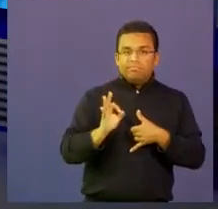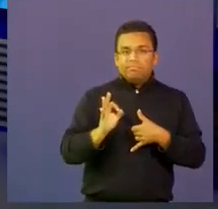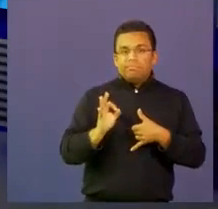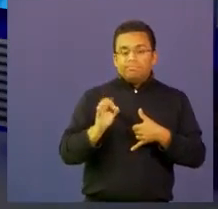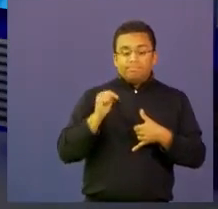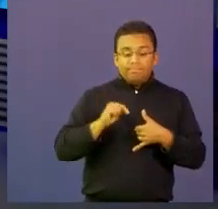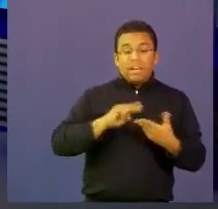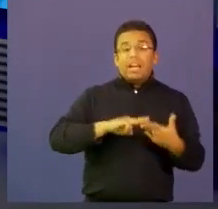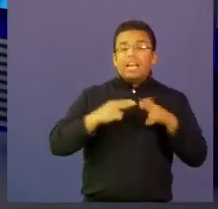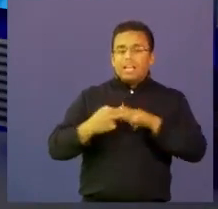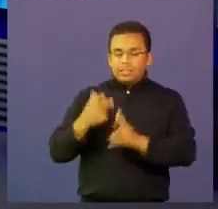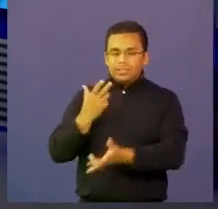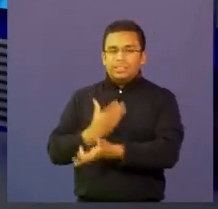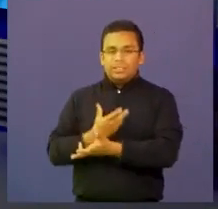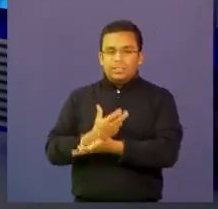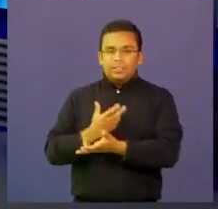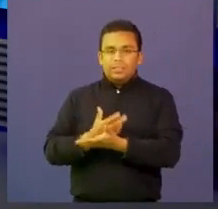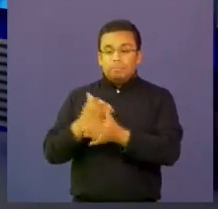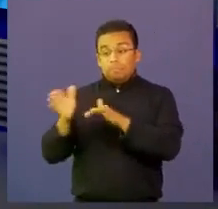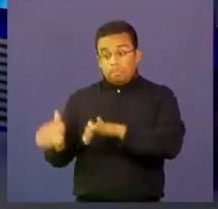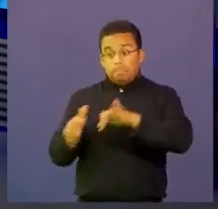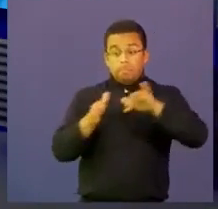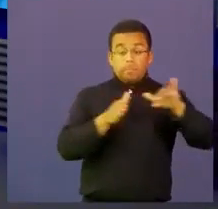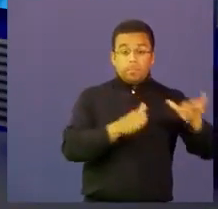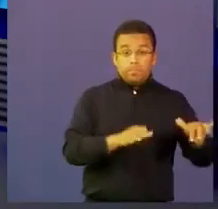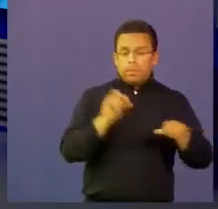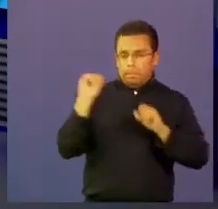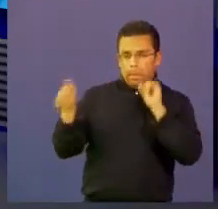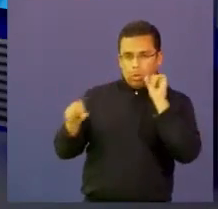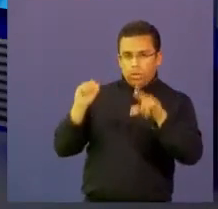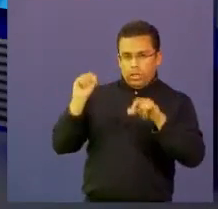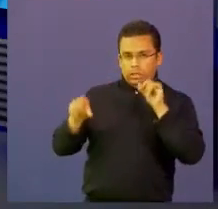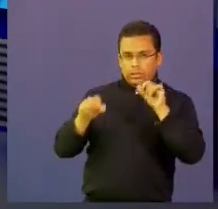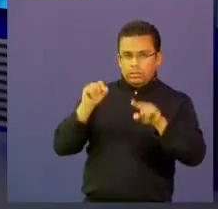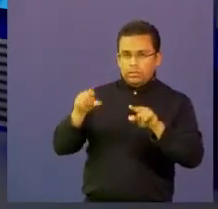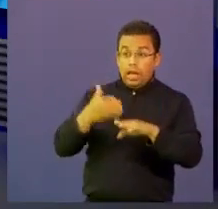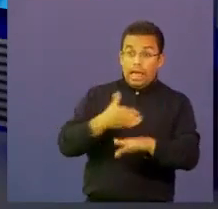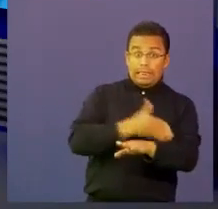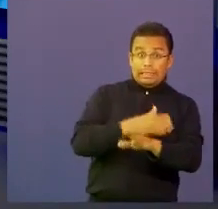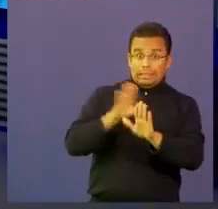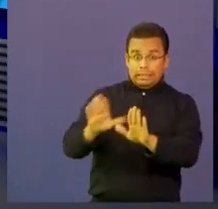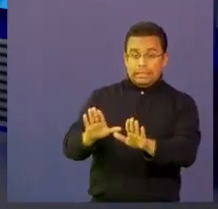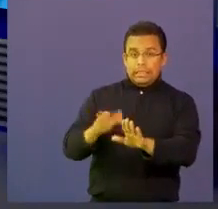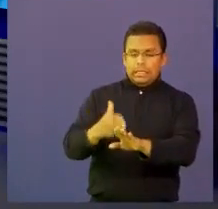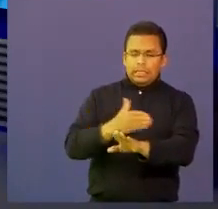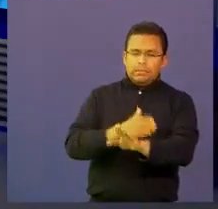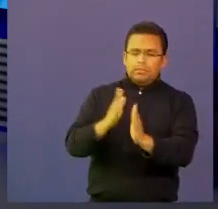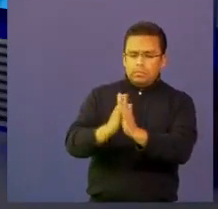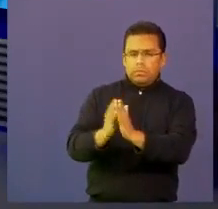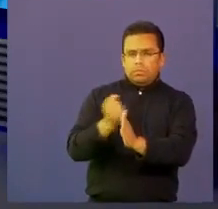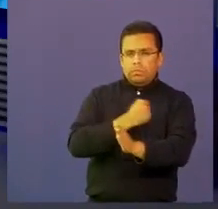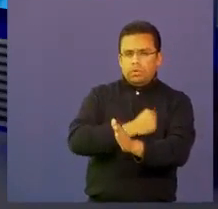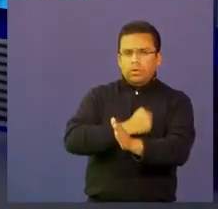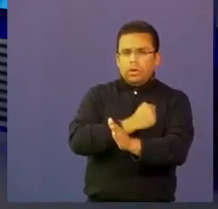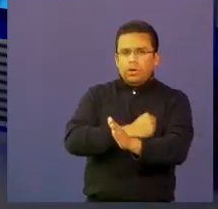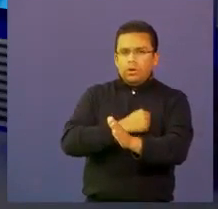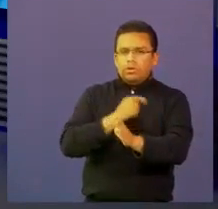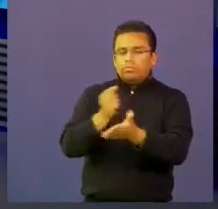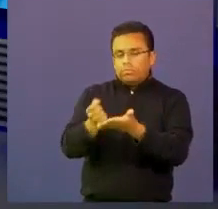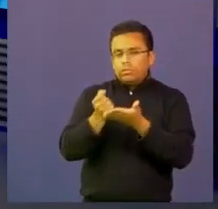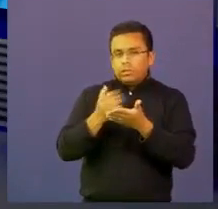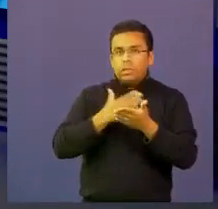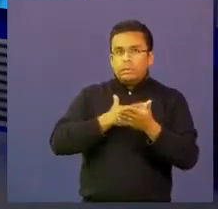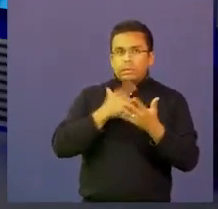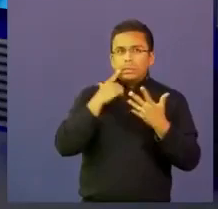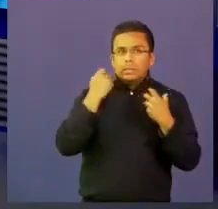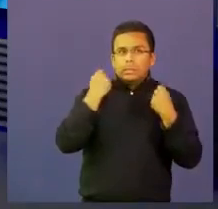pues Paola, vamos a pasar a un tema de preguntas, pero antes de terminar, yo quisiera que tú nos ayudaras con un tema que a mí me